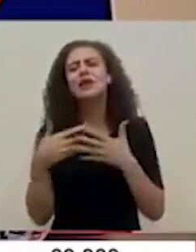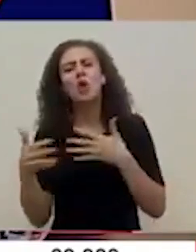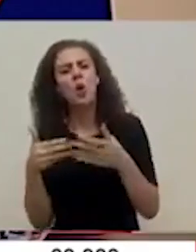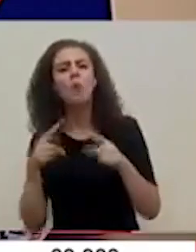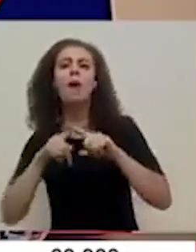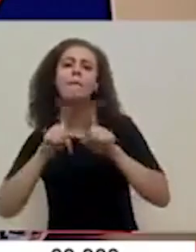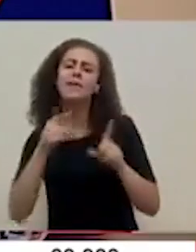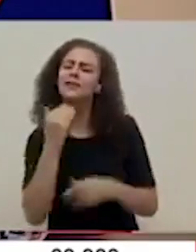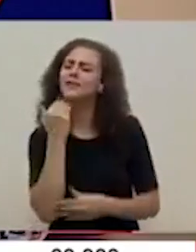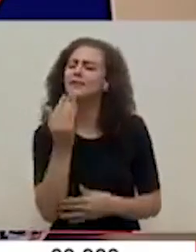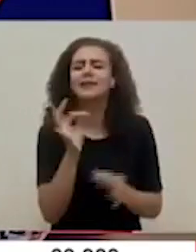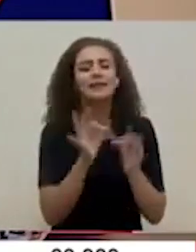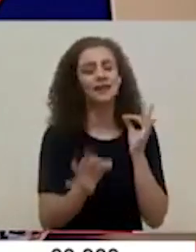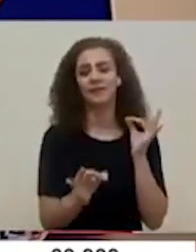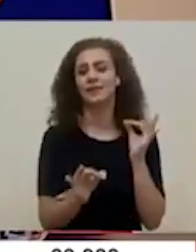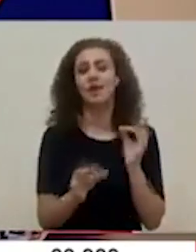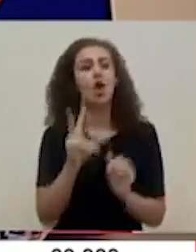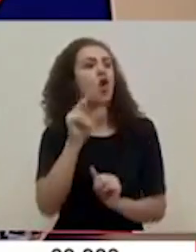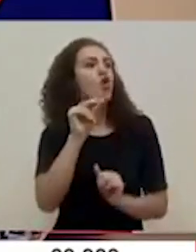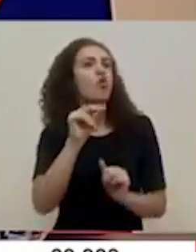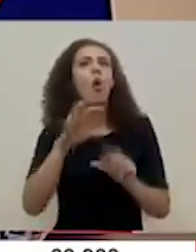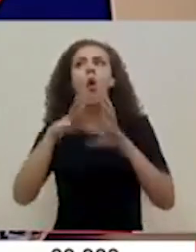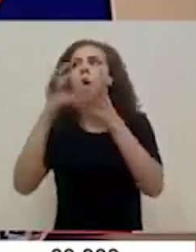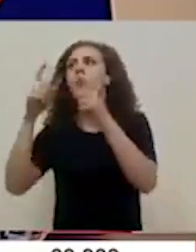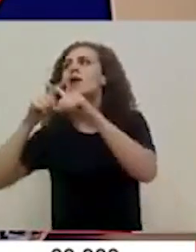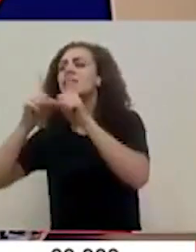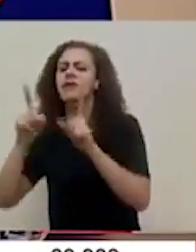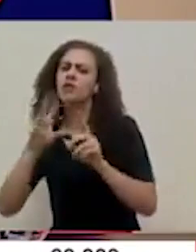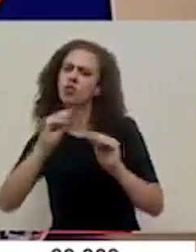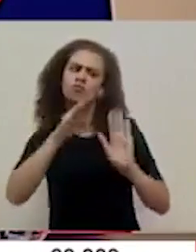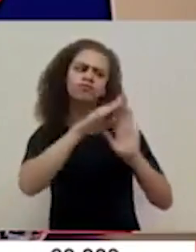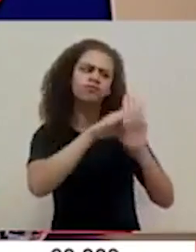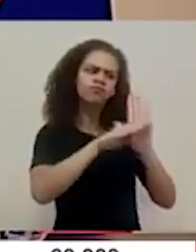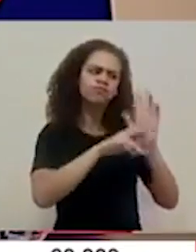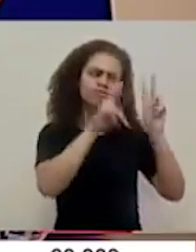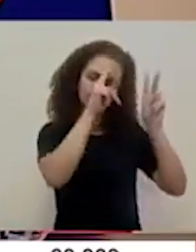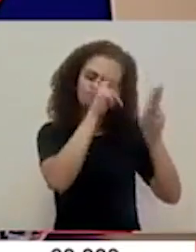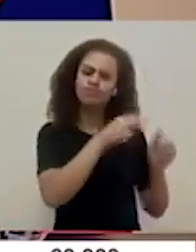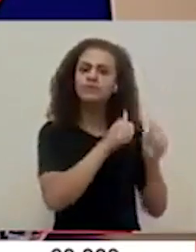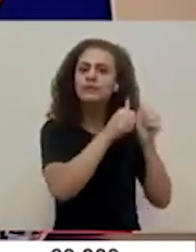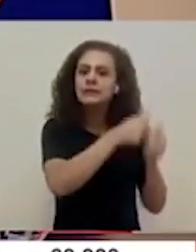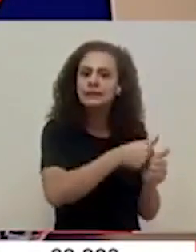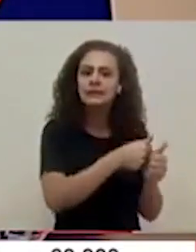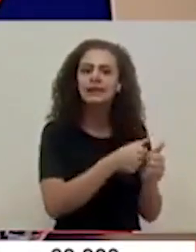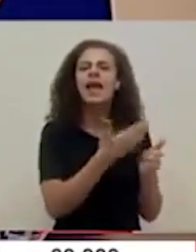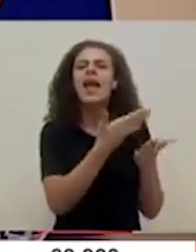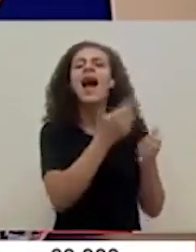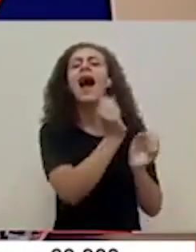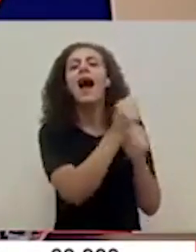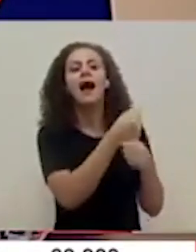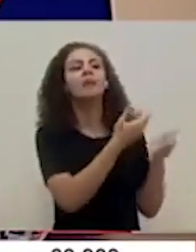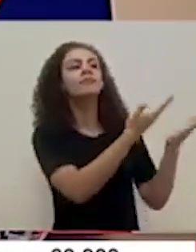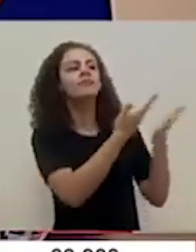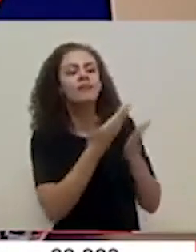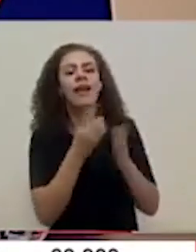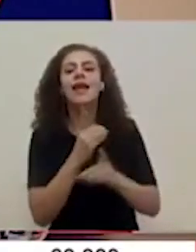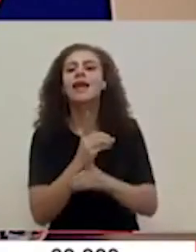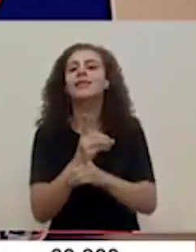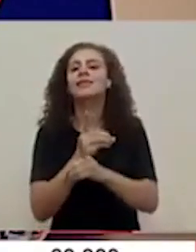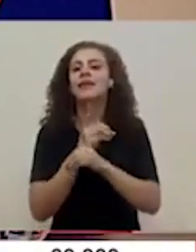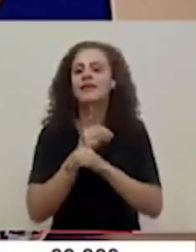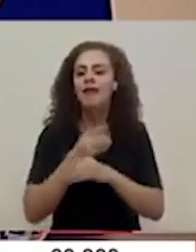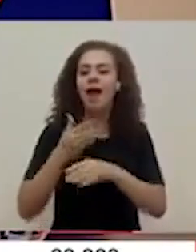son sencillas. En realidad no es nada del otro mundo adoptar las medidas de pretensión que lo que van a hacer es defender estos